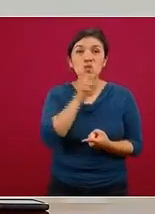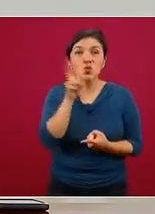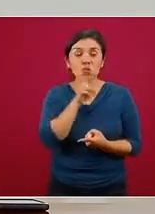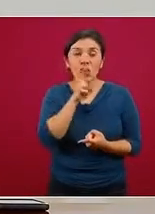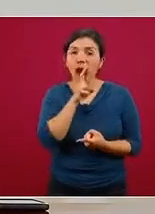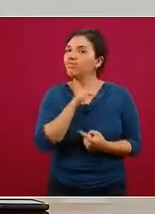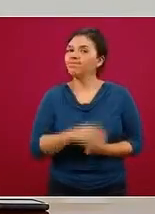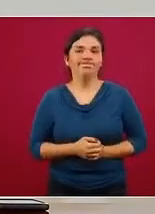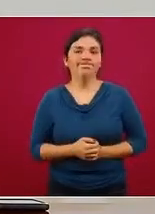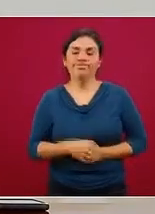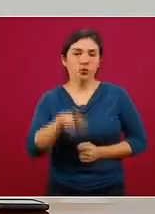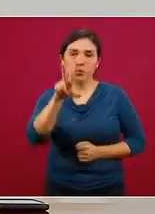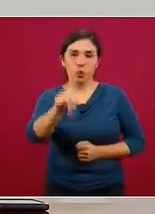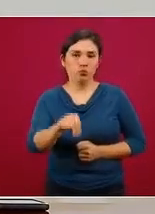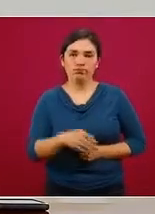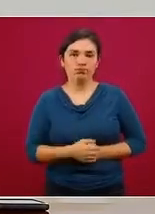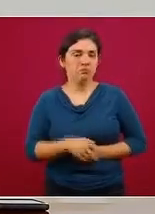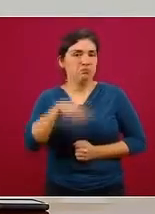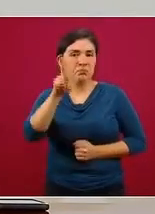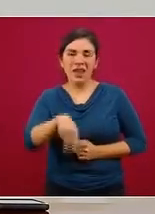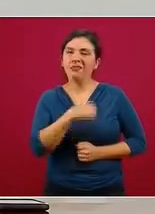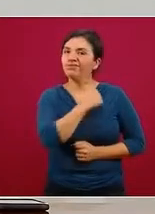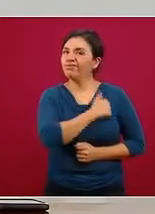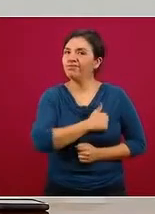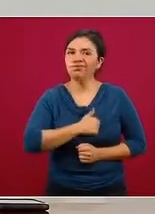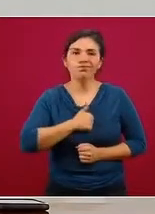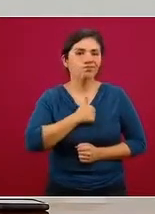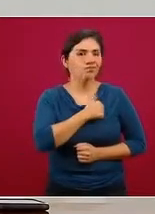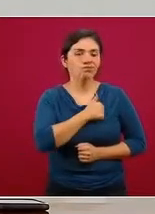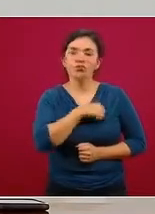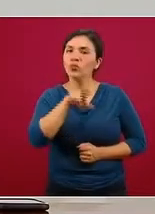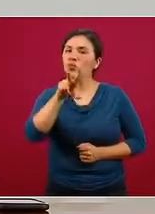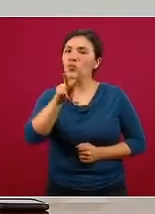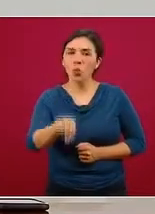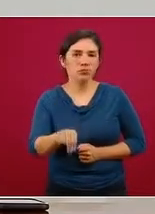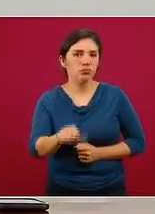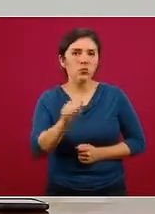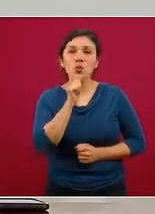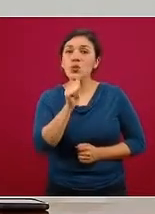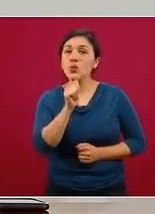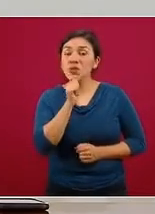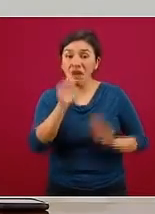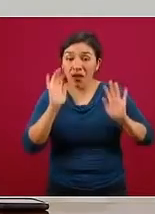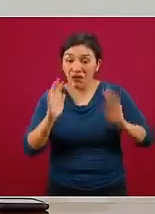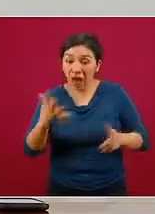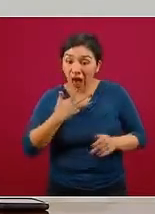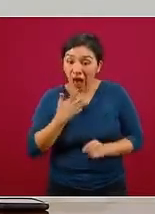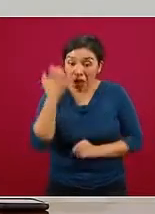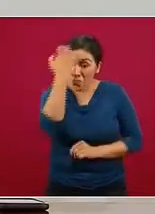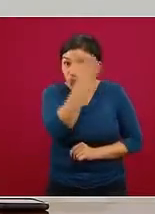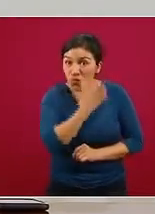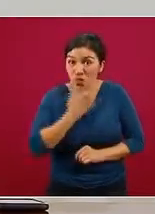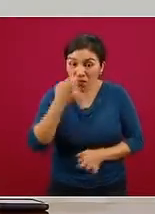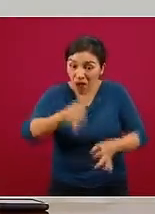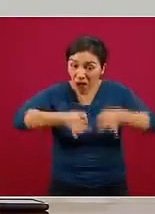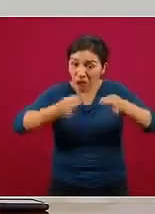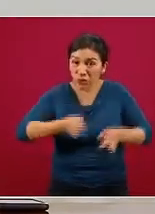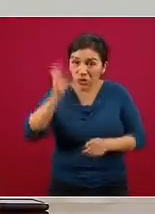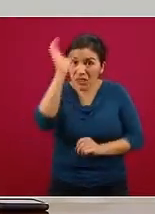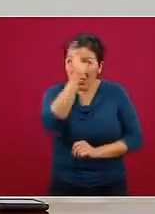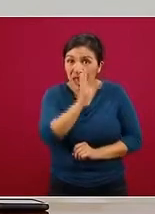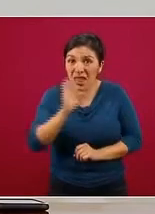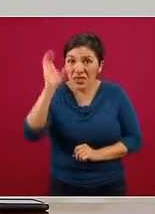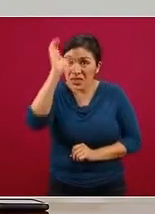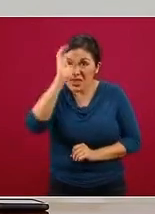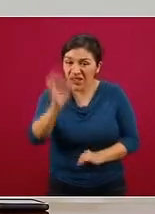no. La respuesta desafortunadamente también es no. Todavía no existe evidencia científica